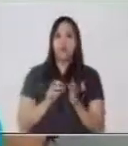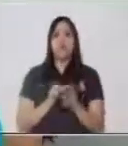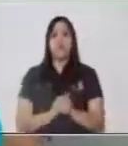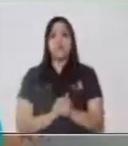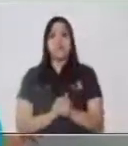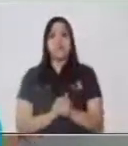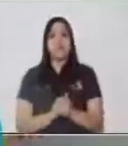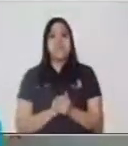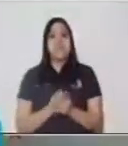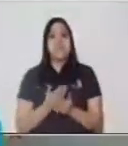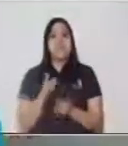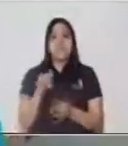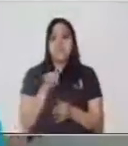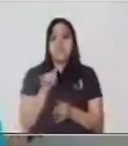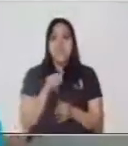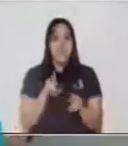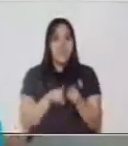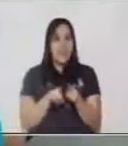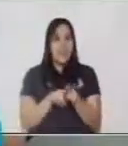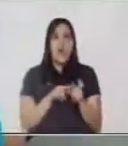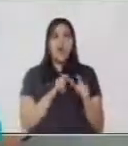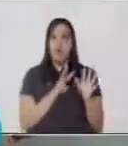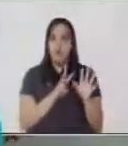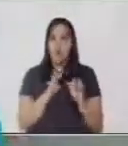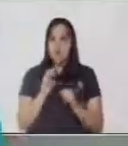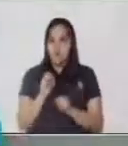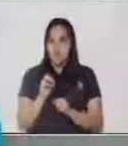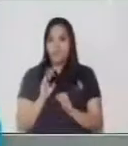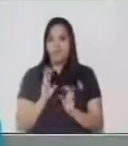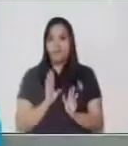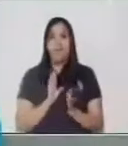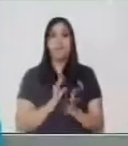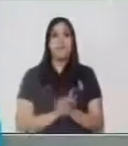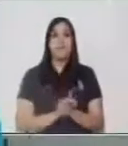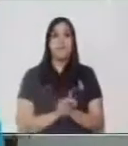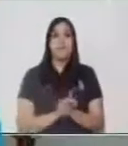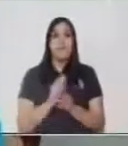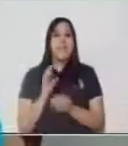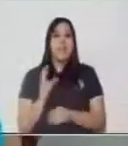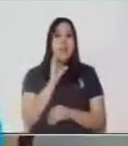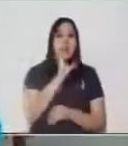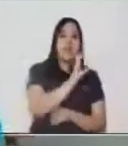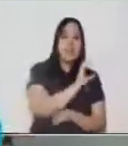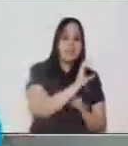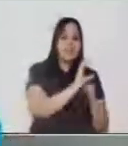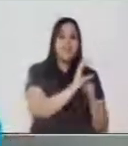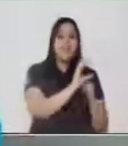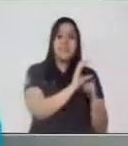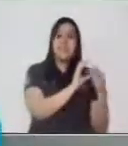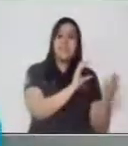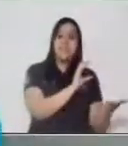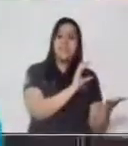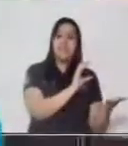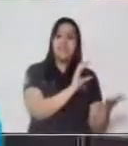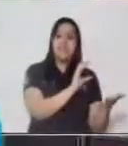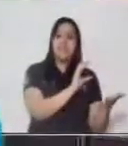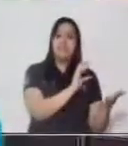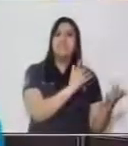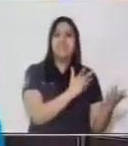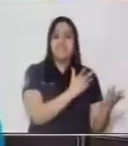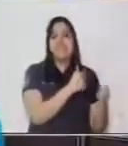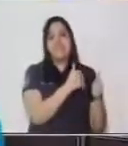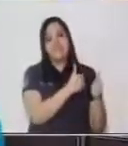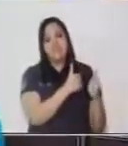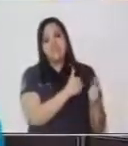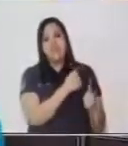correspondería a su valor 80. ¿Y cuál está en las centenas? Sí,